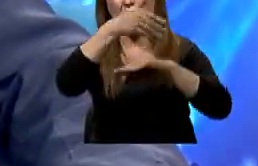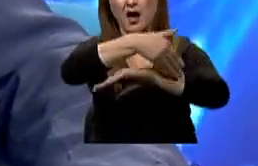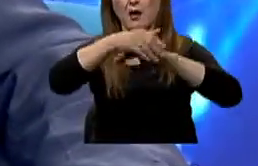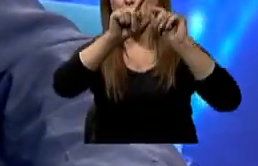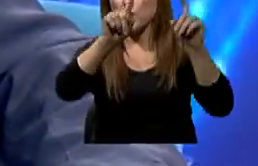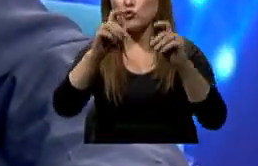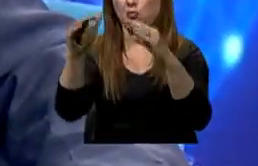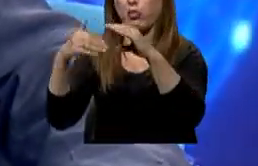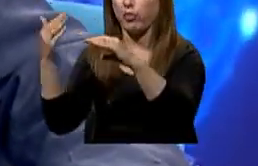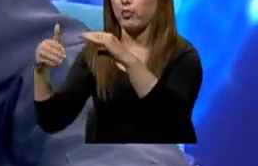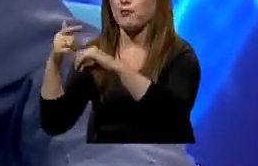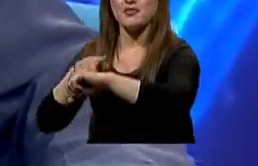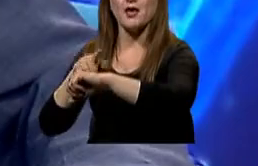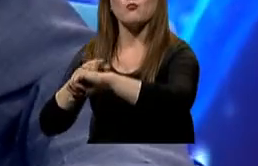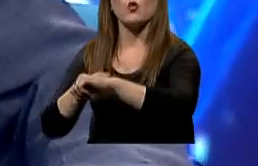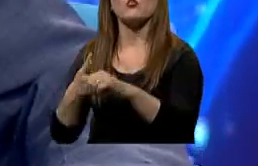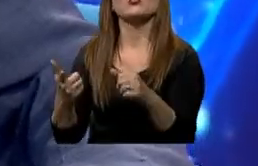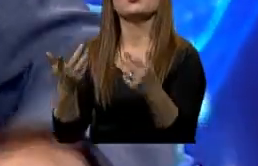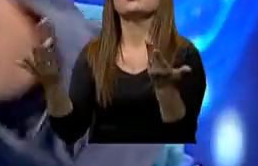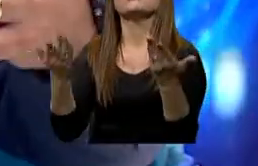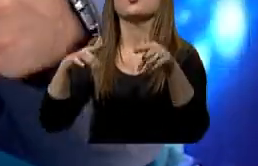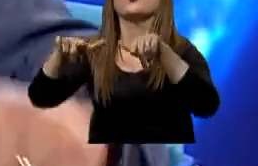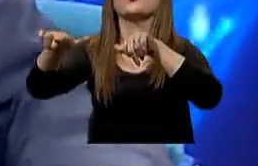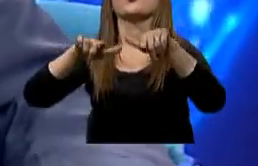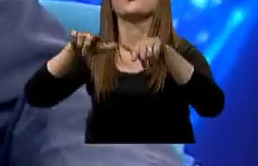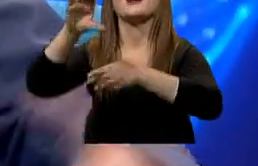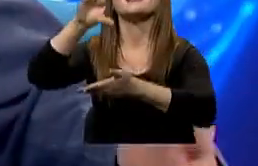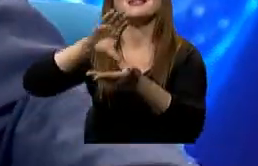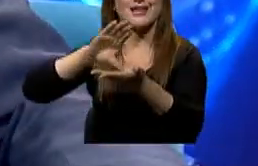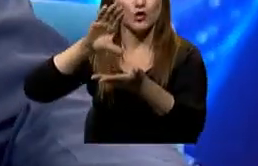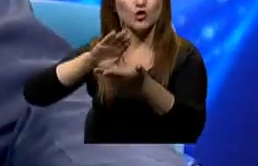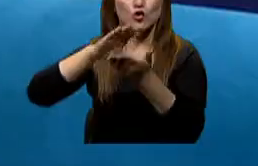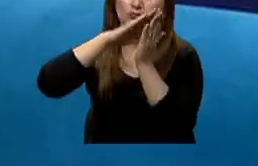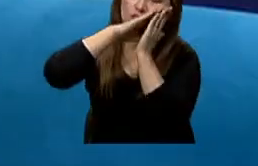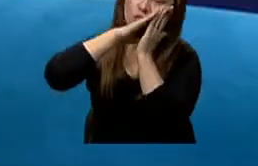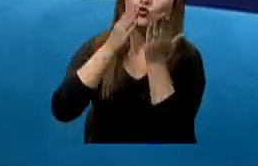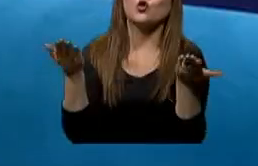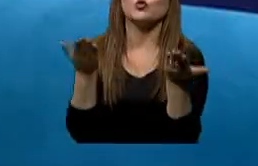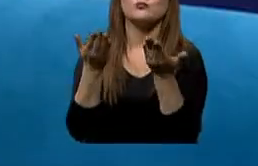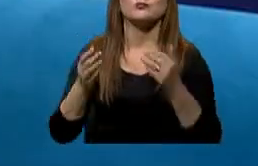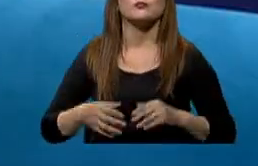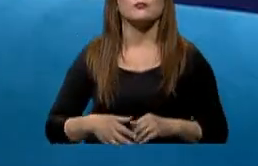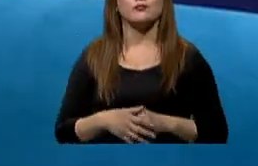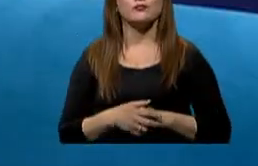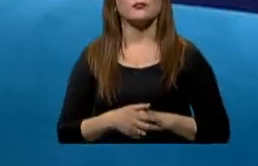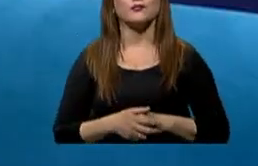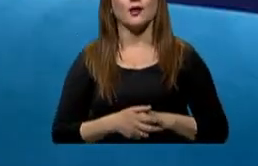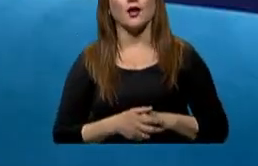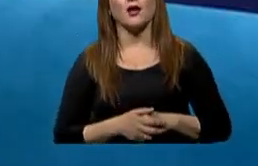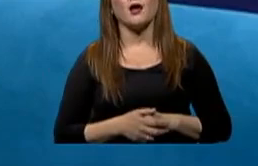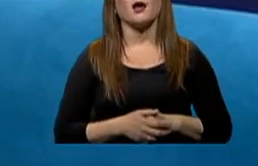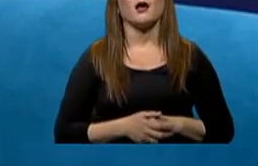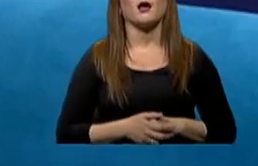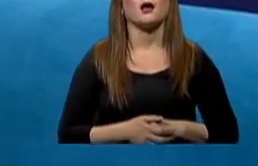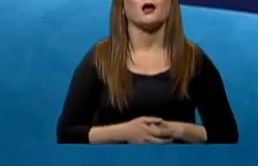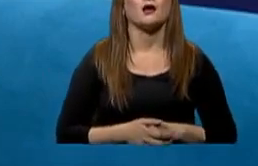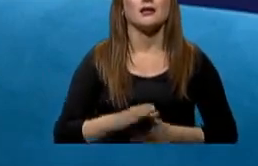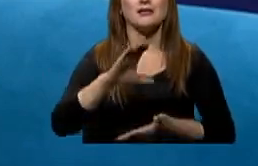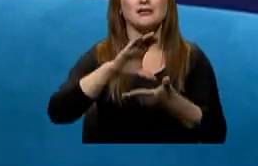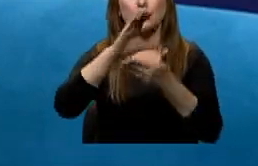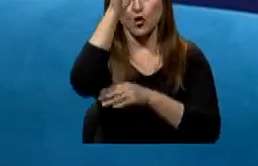se nos queda corto el tiempo. Doctor, ¿dónde le podemos encontrar a usted en el centro del sueño? Yo estoy en Neurovida, que es nuestra